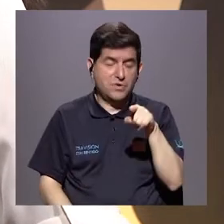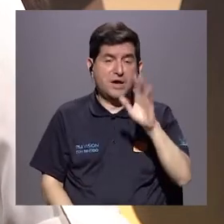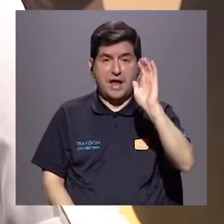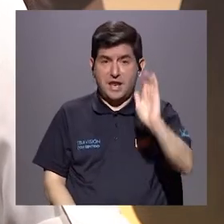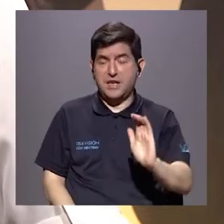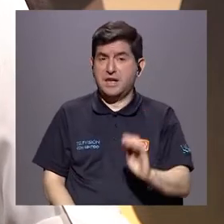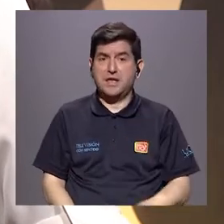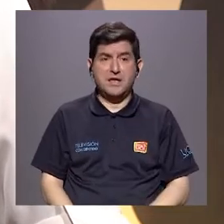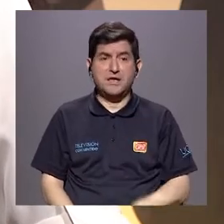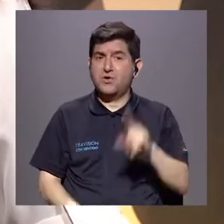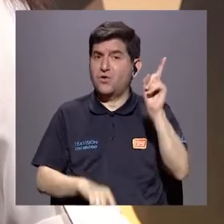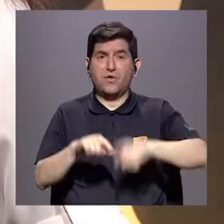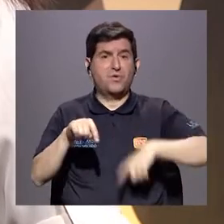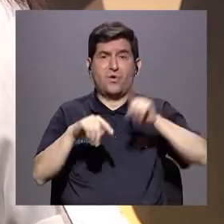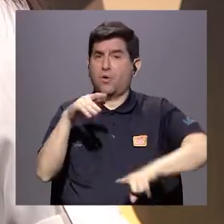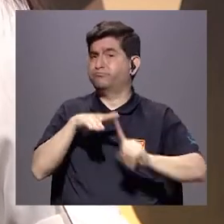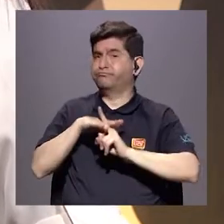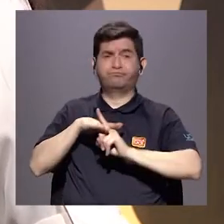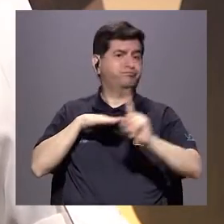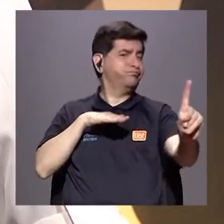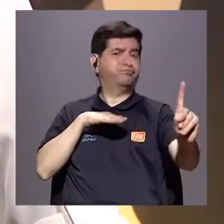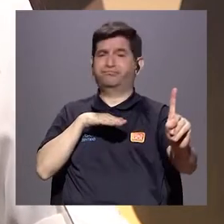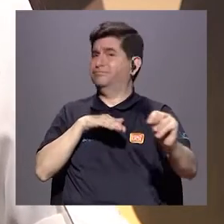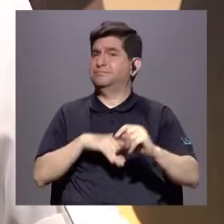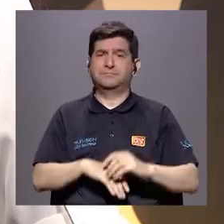cual el niño no se pueda escapar.